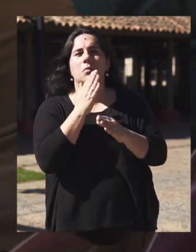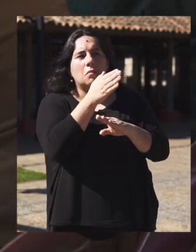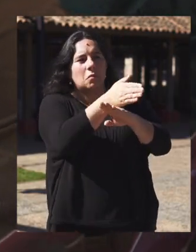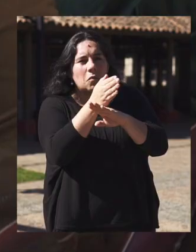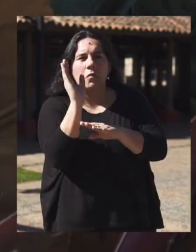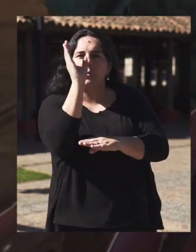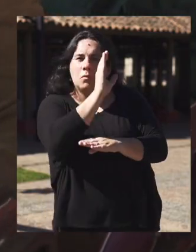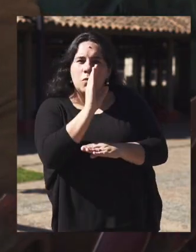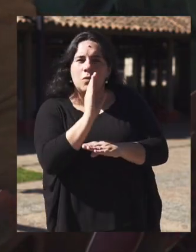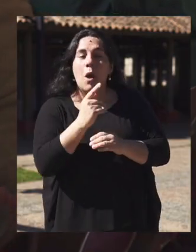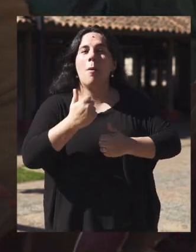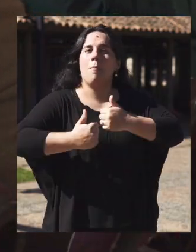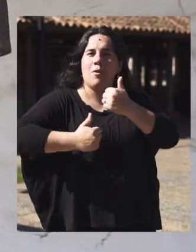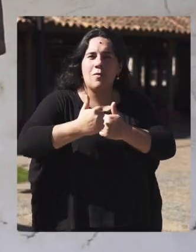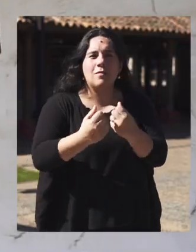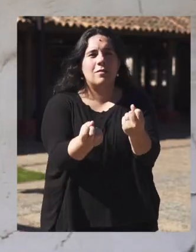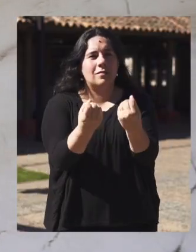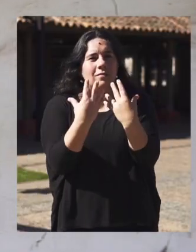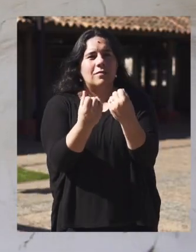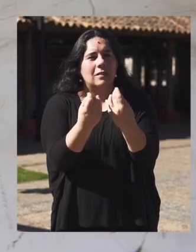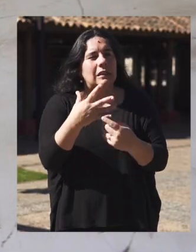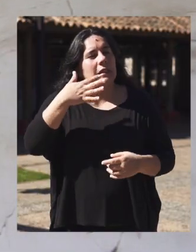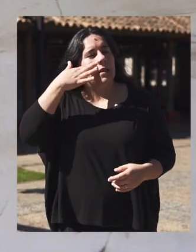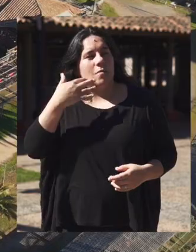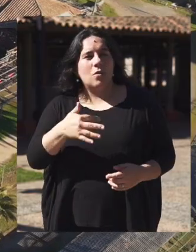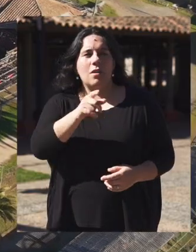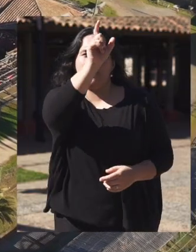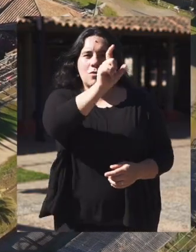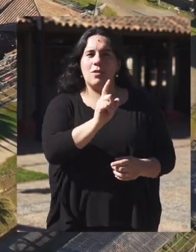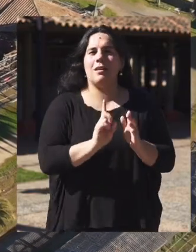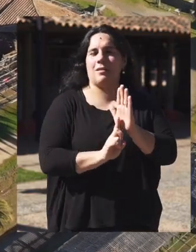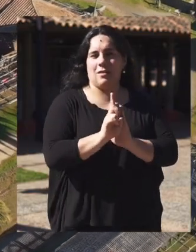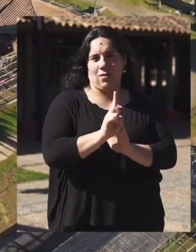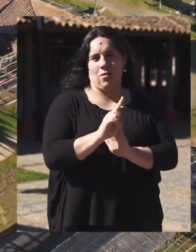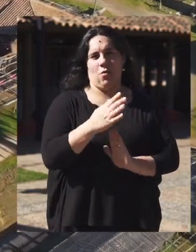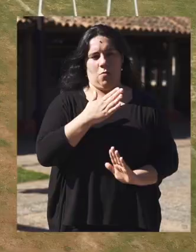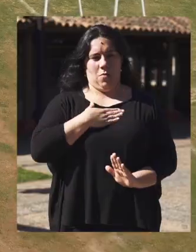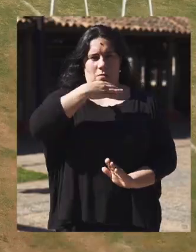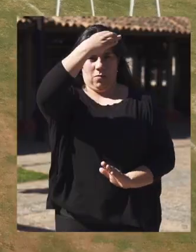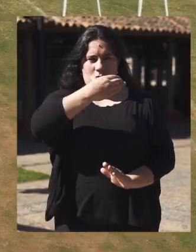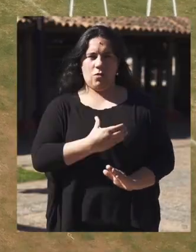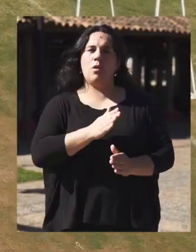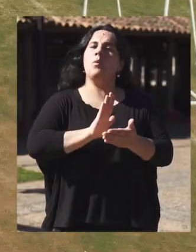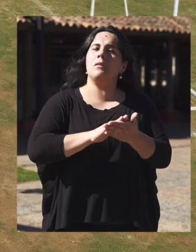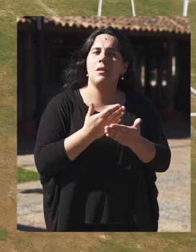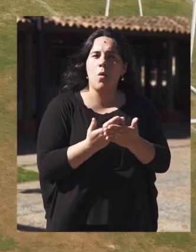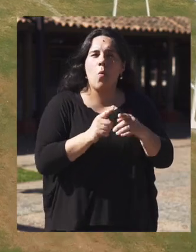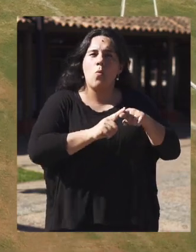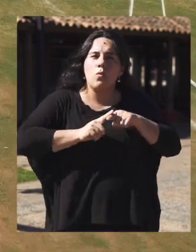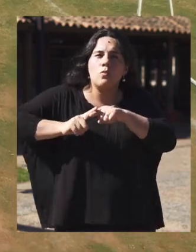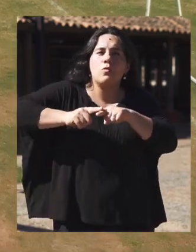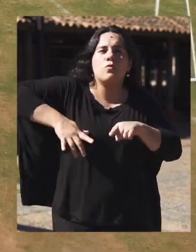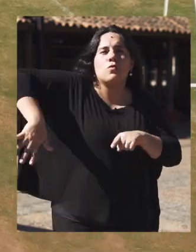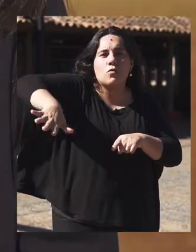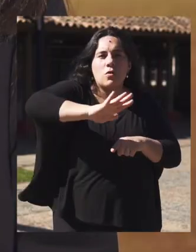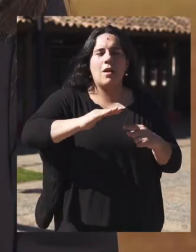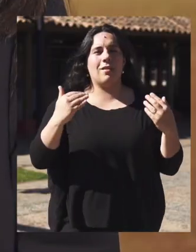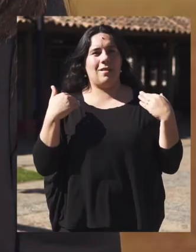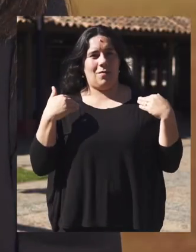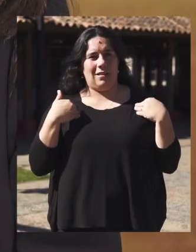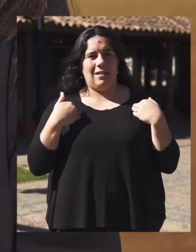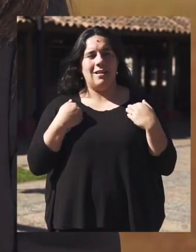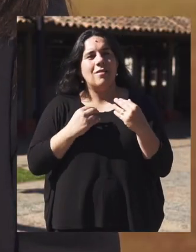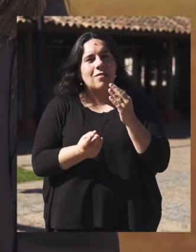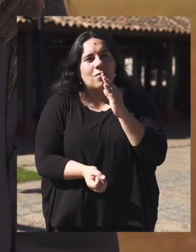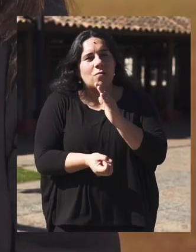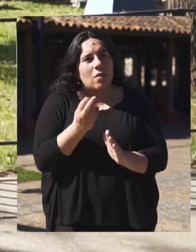Wilquilemo. Sus profesionales en formación son actores claves en mi desarrollo, tanto académico como en salud, social y deportivo, y son